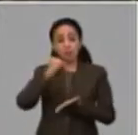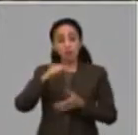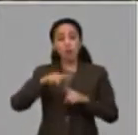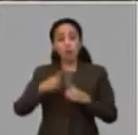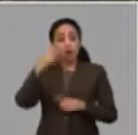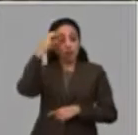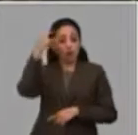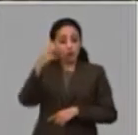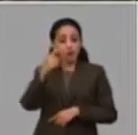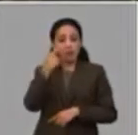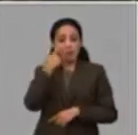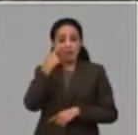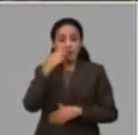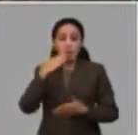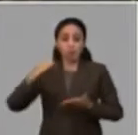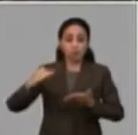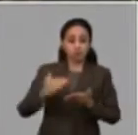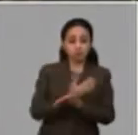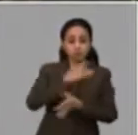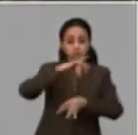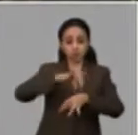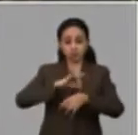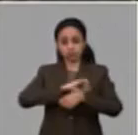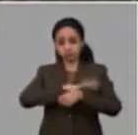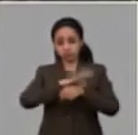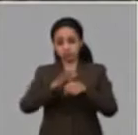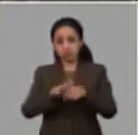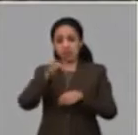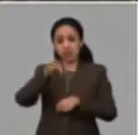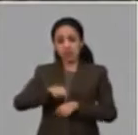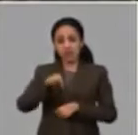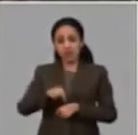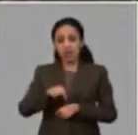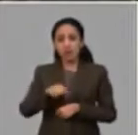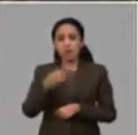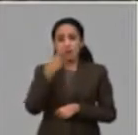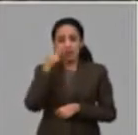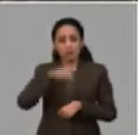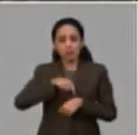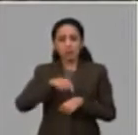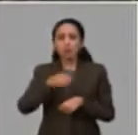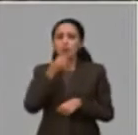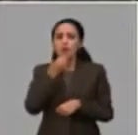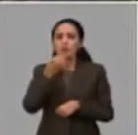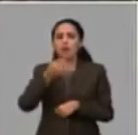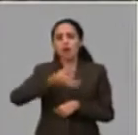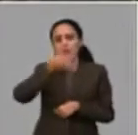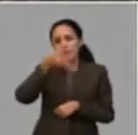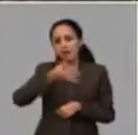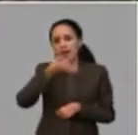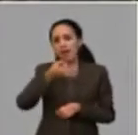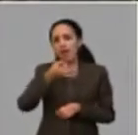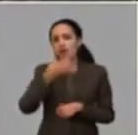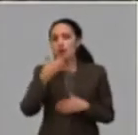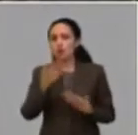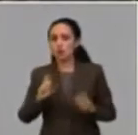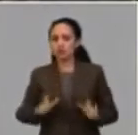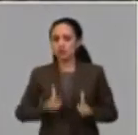gobierno para enfrentar esta pandemia y así en este caso, como el que nos ocupa en estos momentos, vamos a hablar un poco de la implementación.